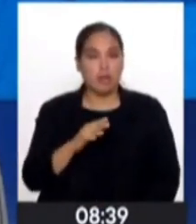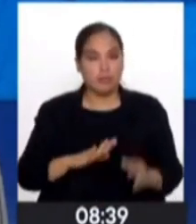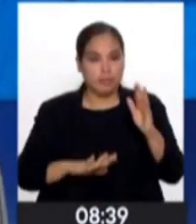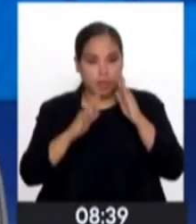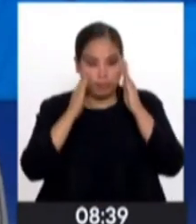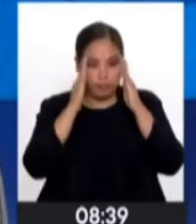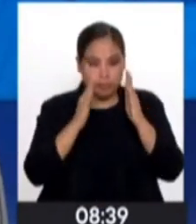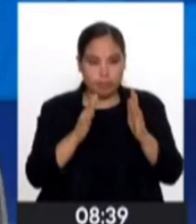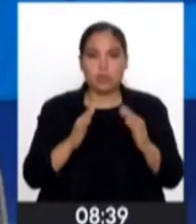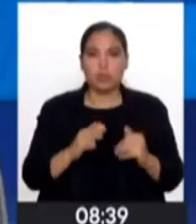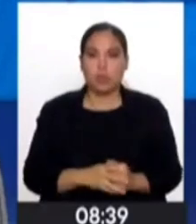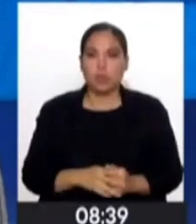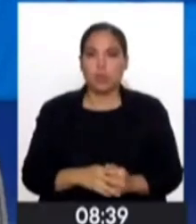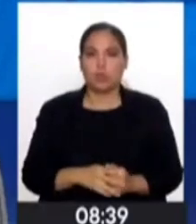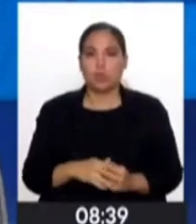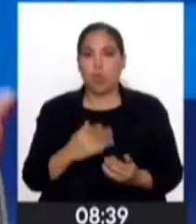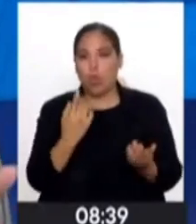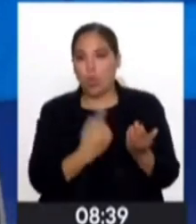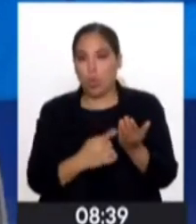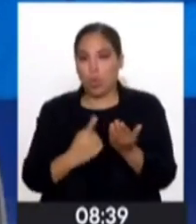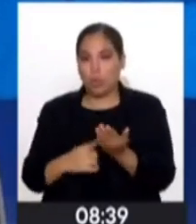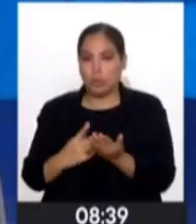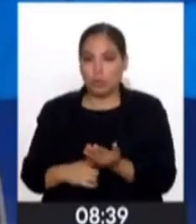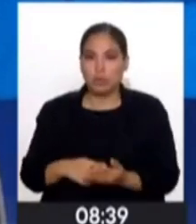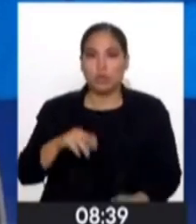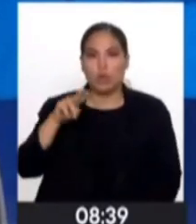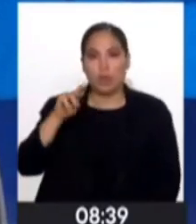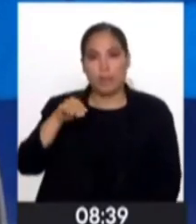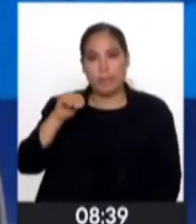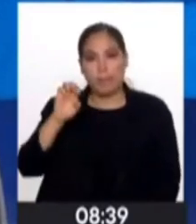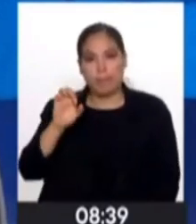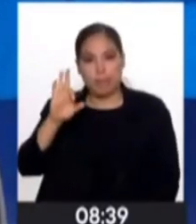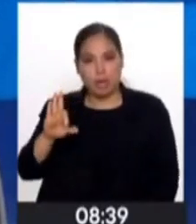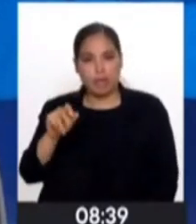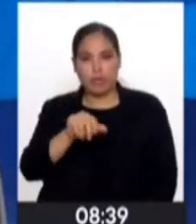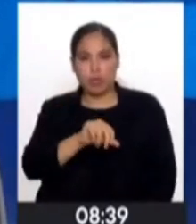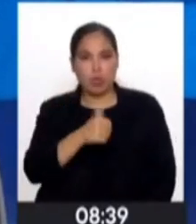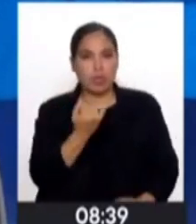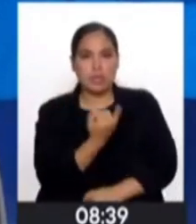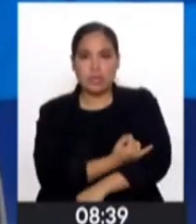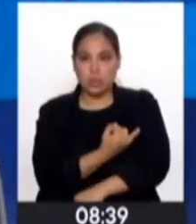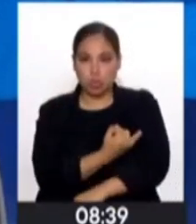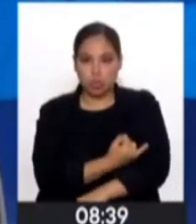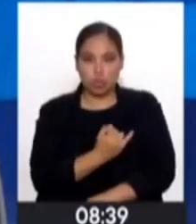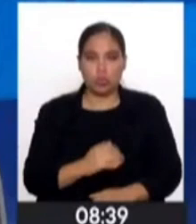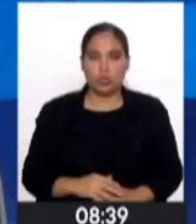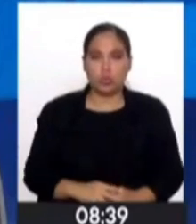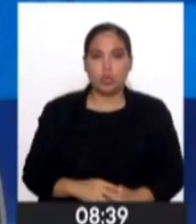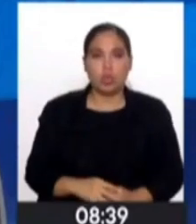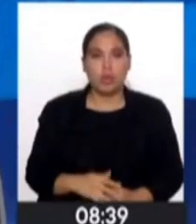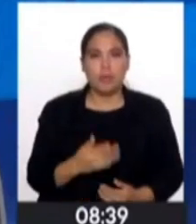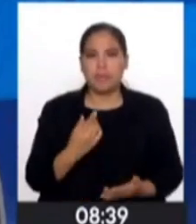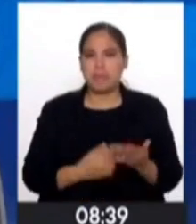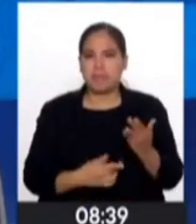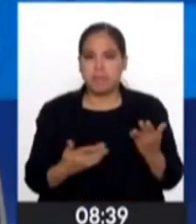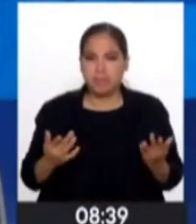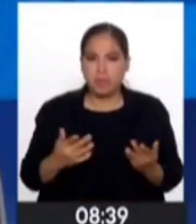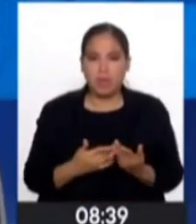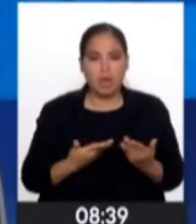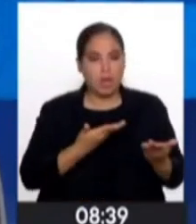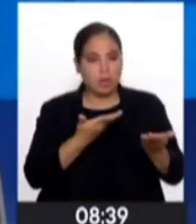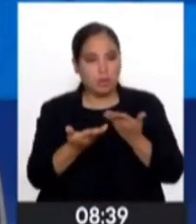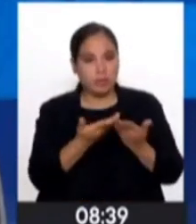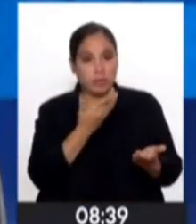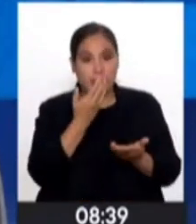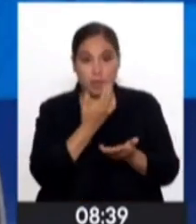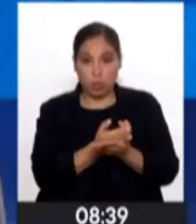preocupó, ¿no? En coordinación, naturalmente, con el MEF y otras carteras. ¿Y para qué? Para darle una asistencia